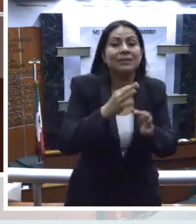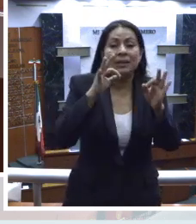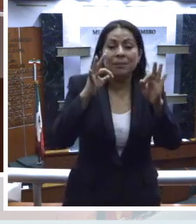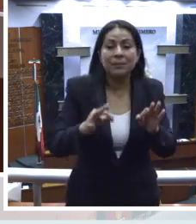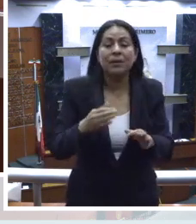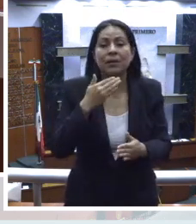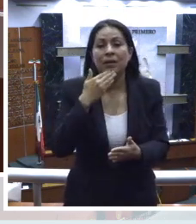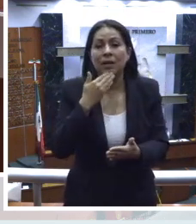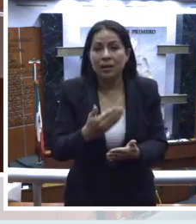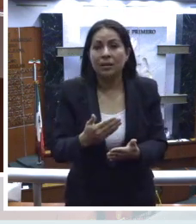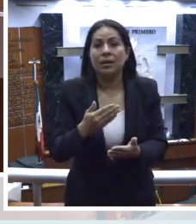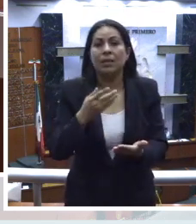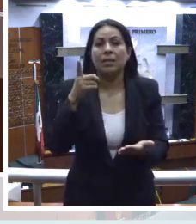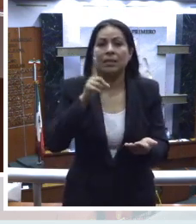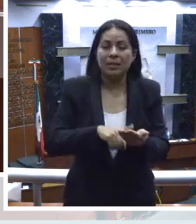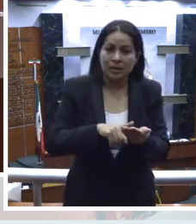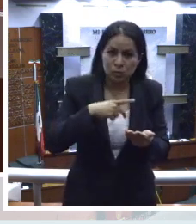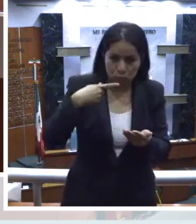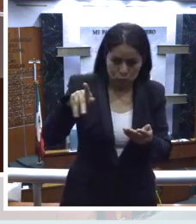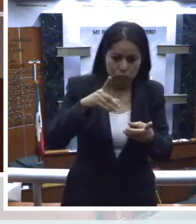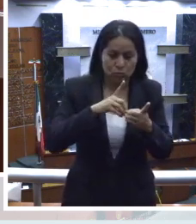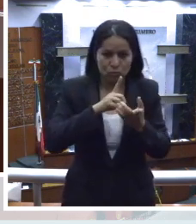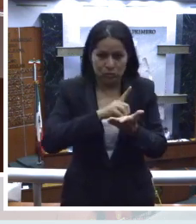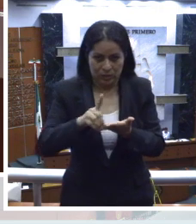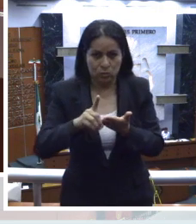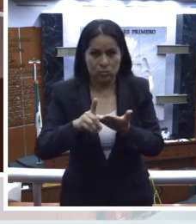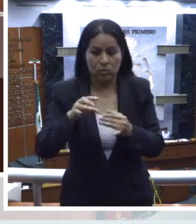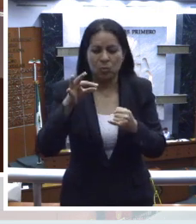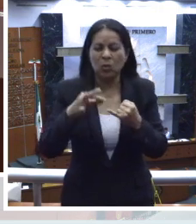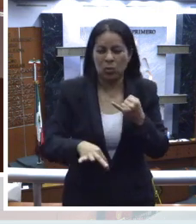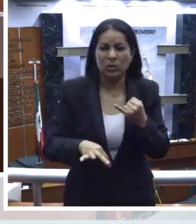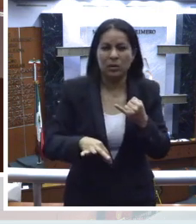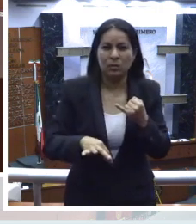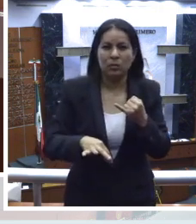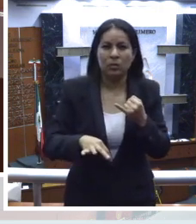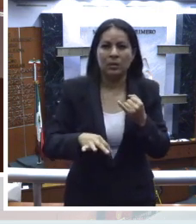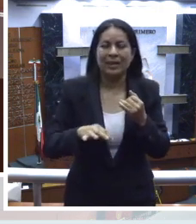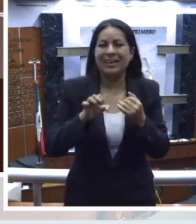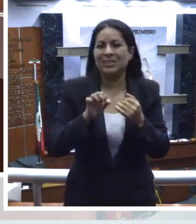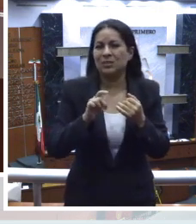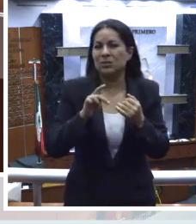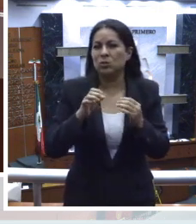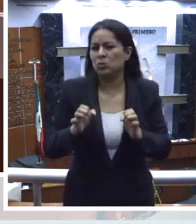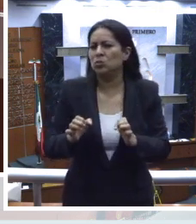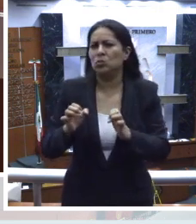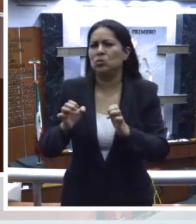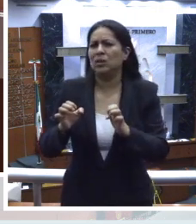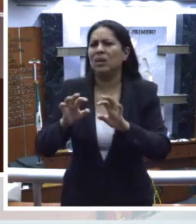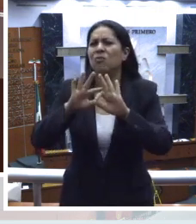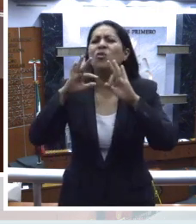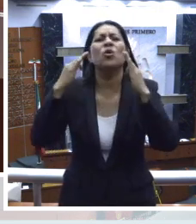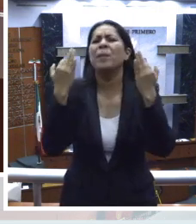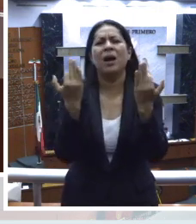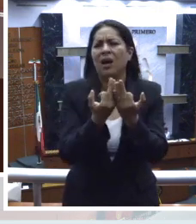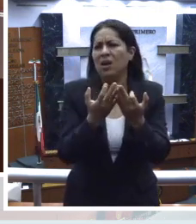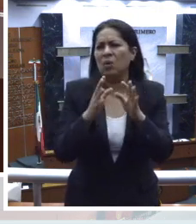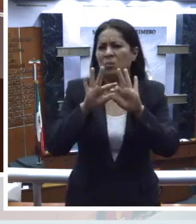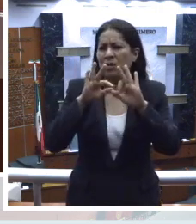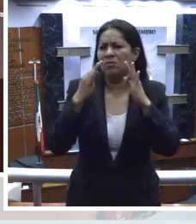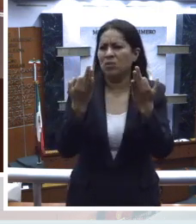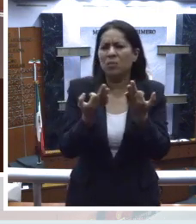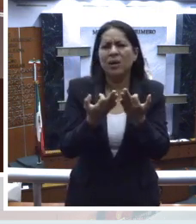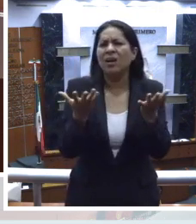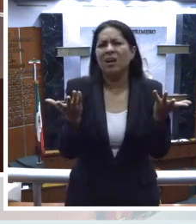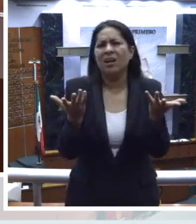y efectiva a sus derechos. Por último, la estructural se refiere al sometimiento